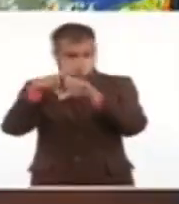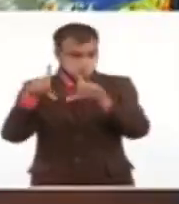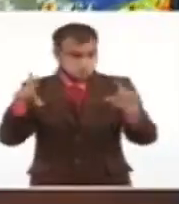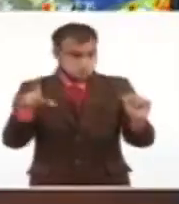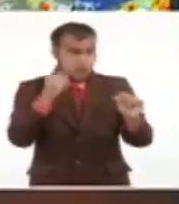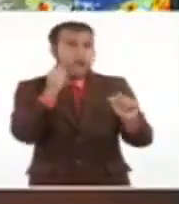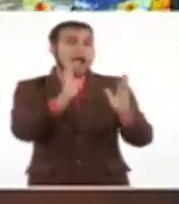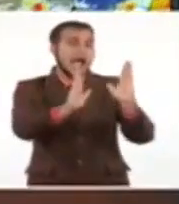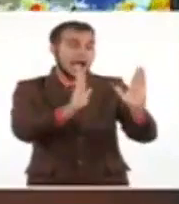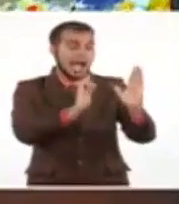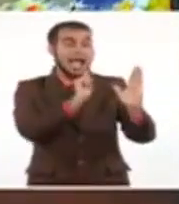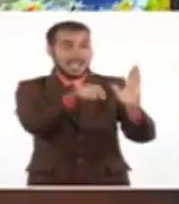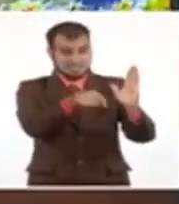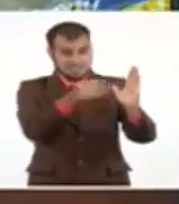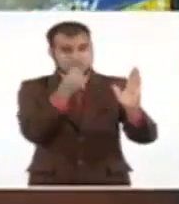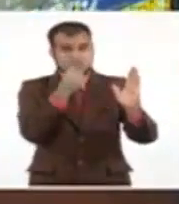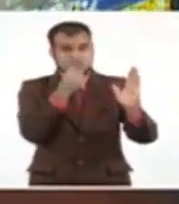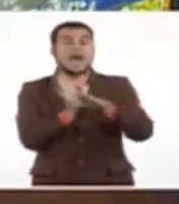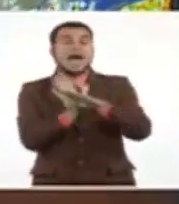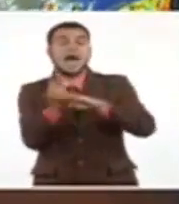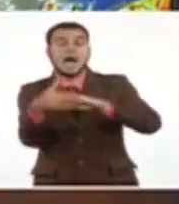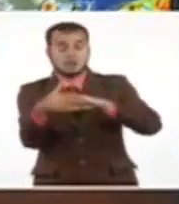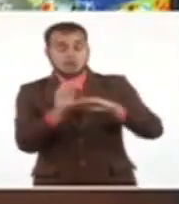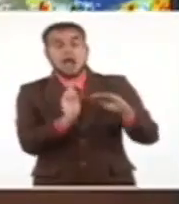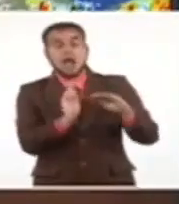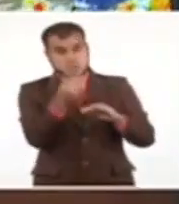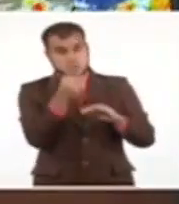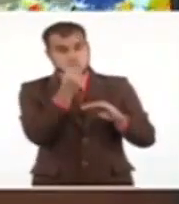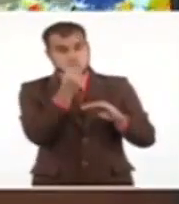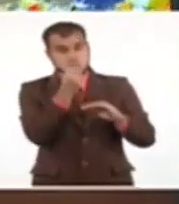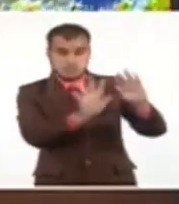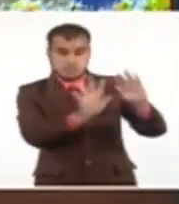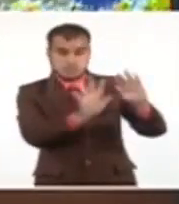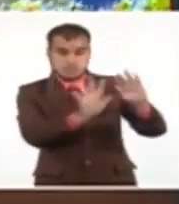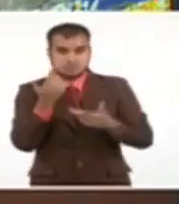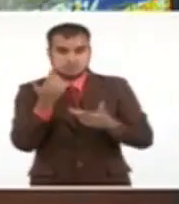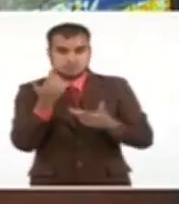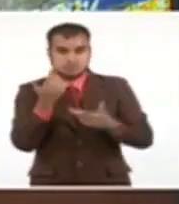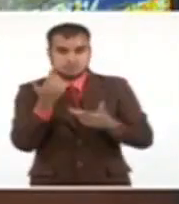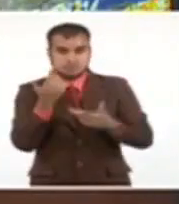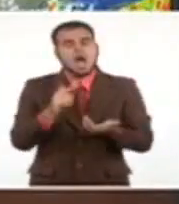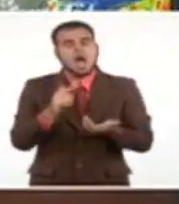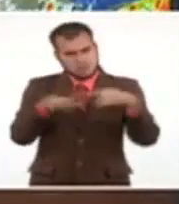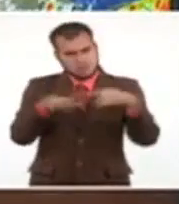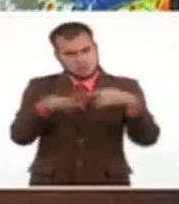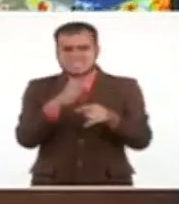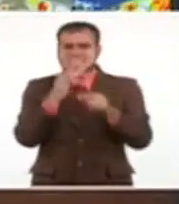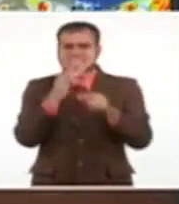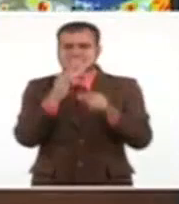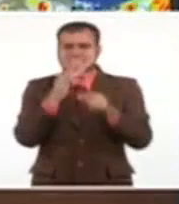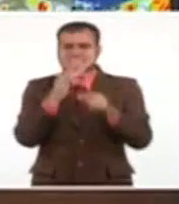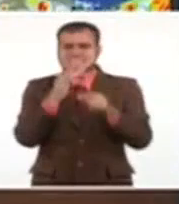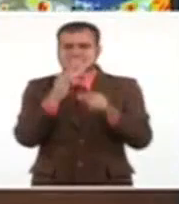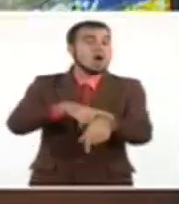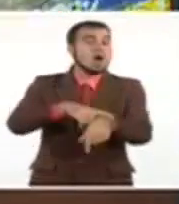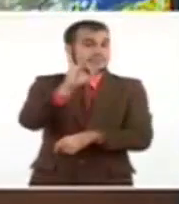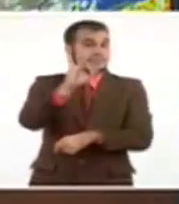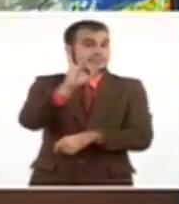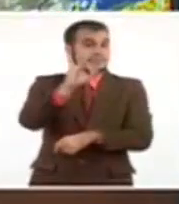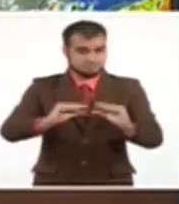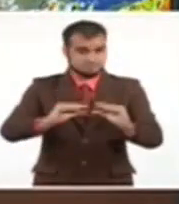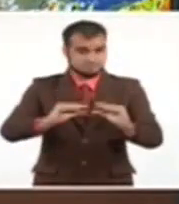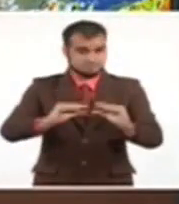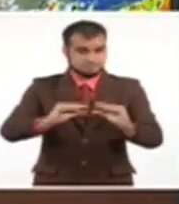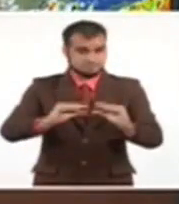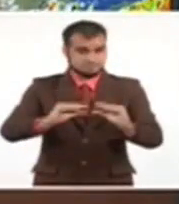Pero voy a actualizarles acerca de la situación de las 7 de la noche. Esta posición que